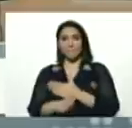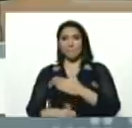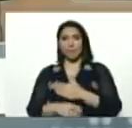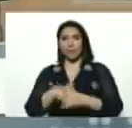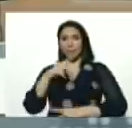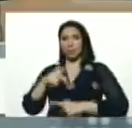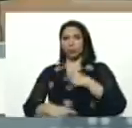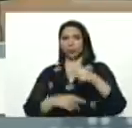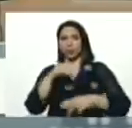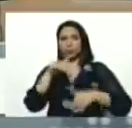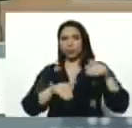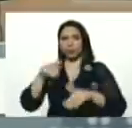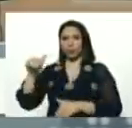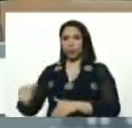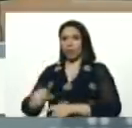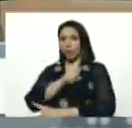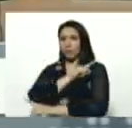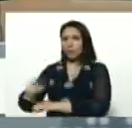obligatorio,